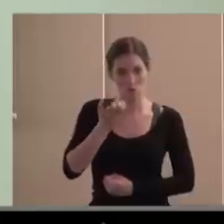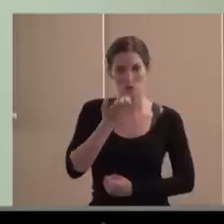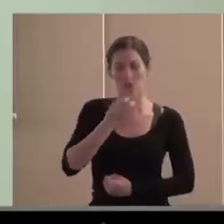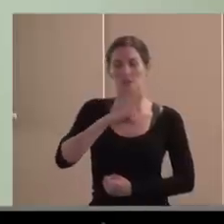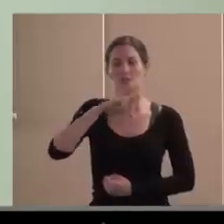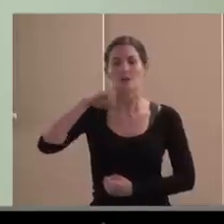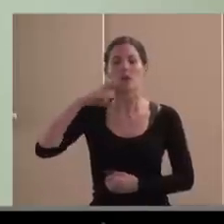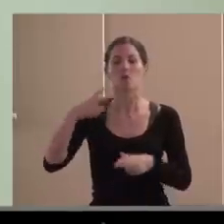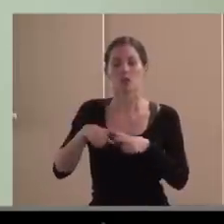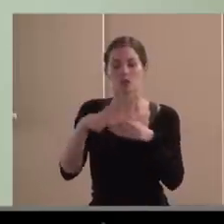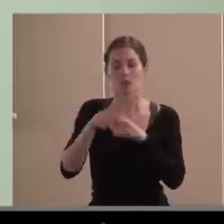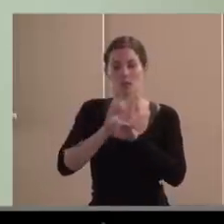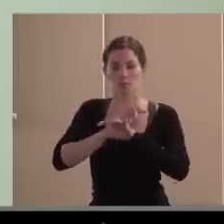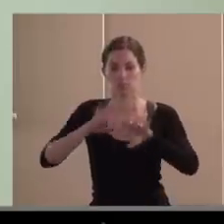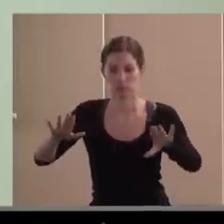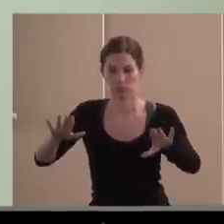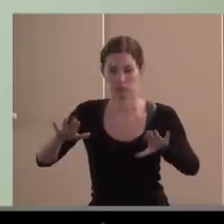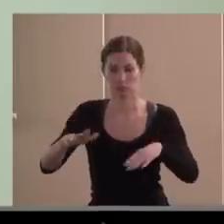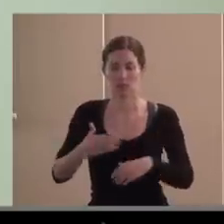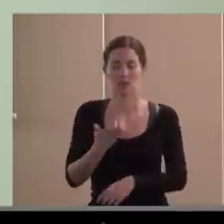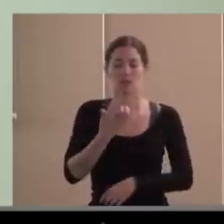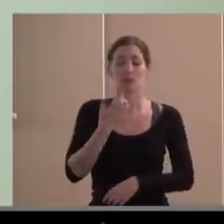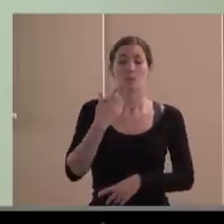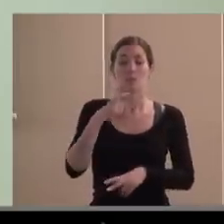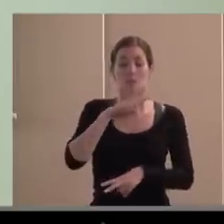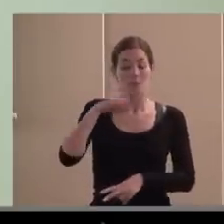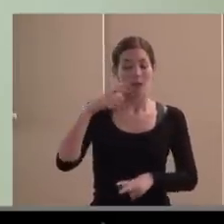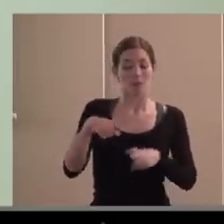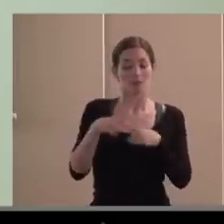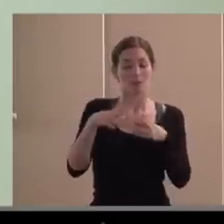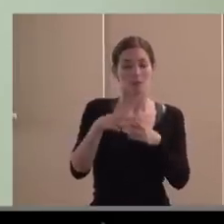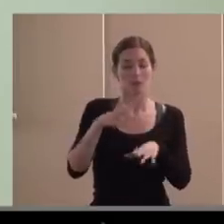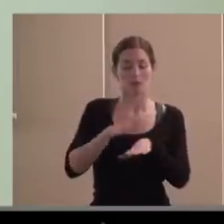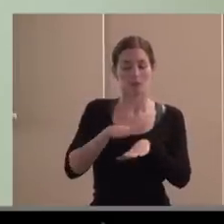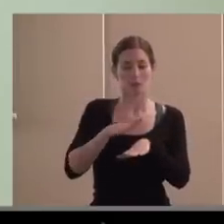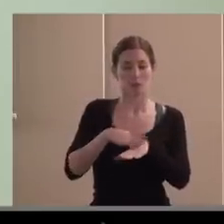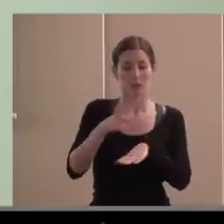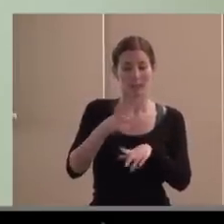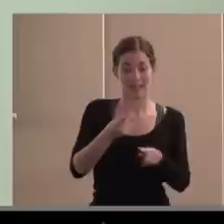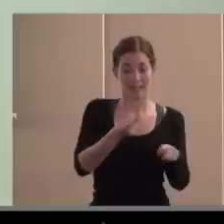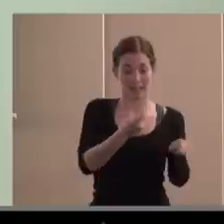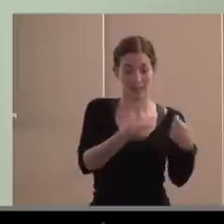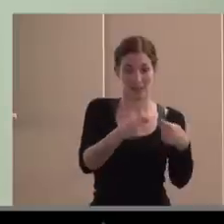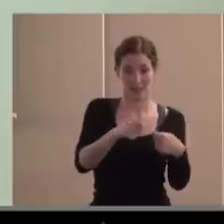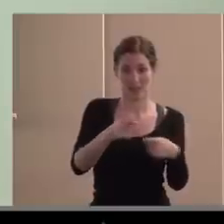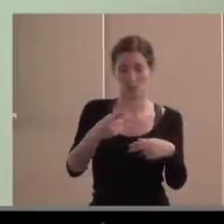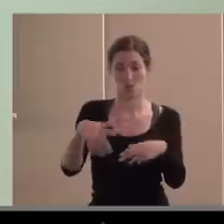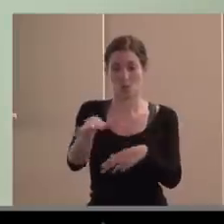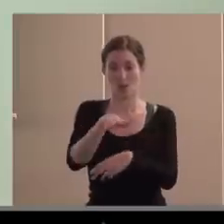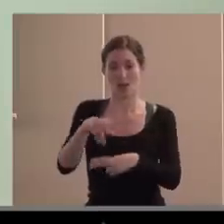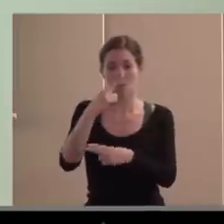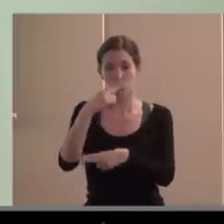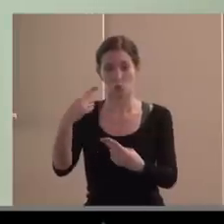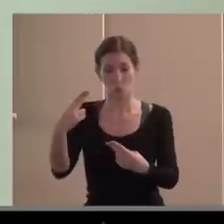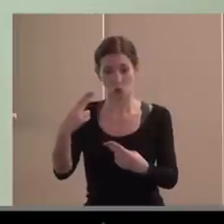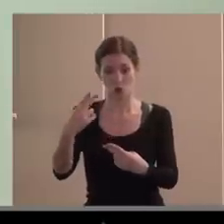valores sociales que el mercado o que lo público no están proporcionando cuando deberían. Mientras esa